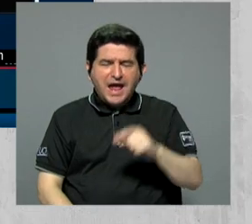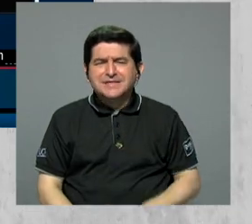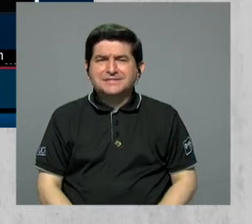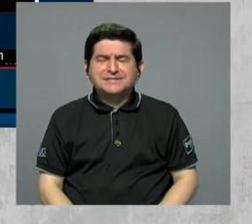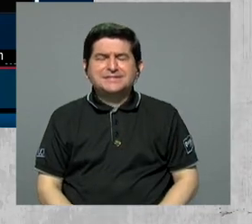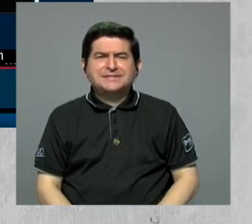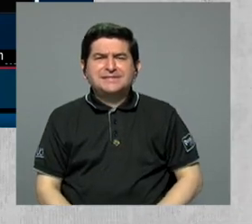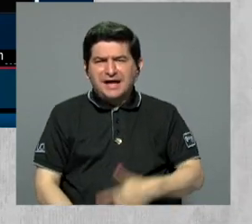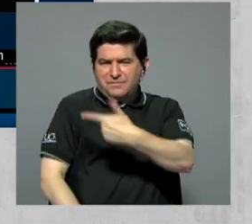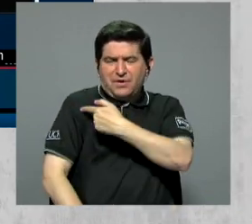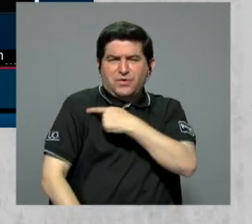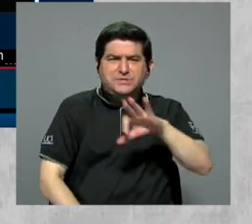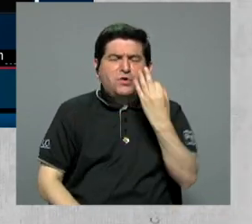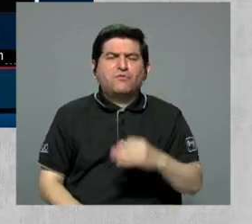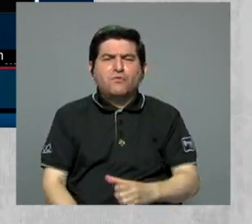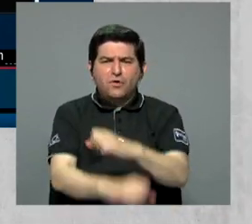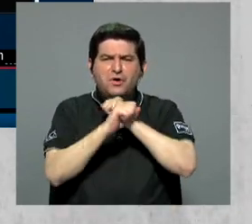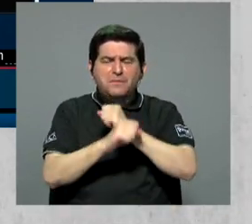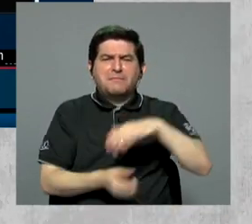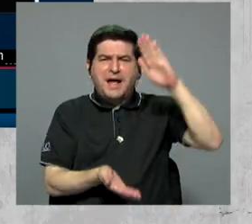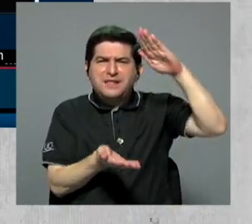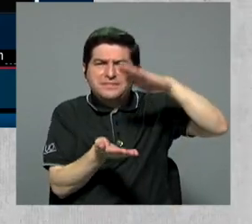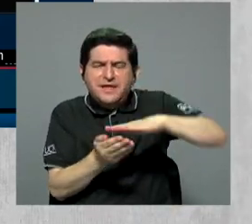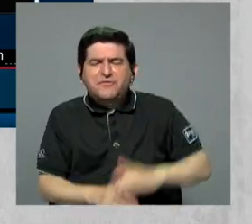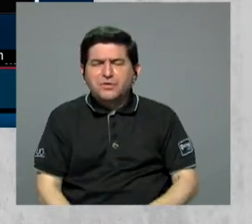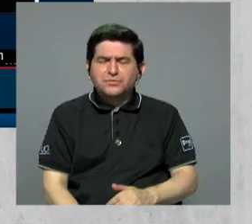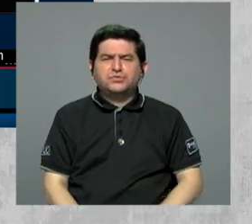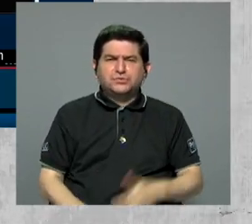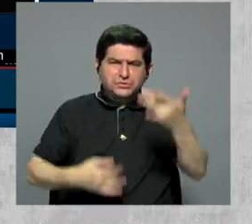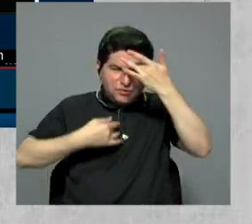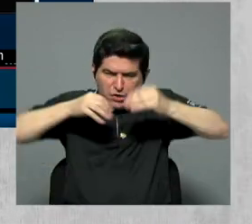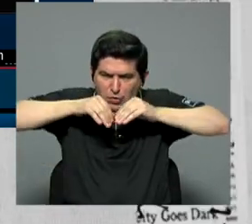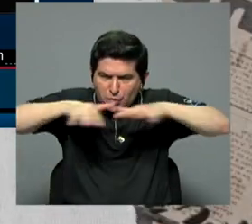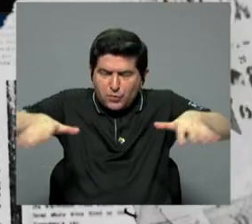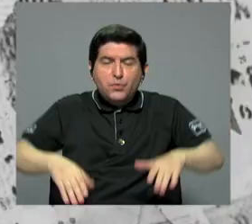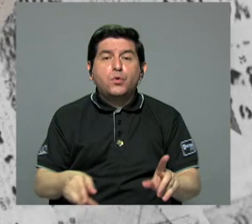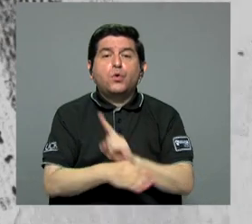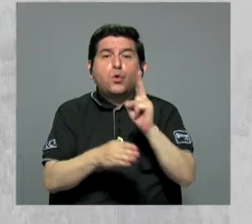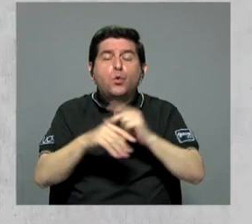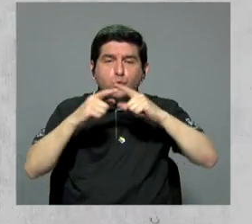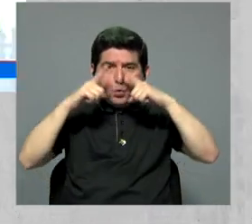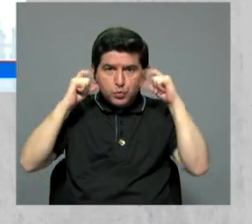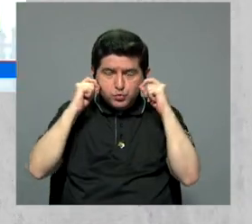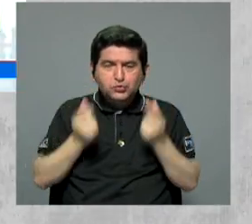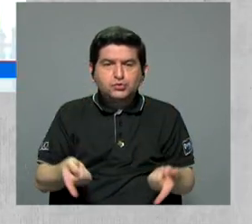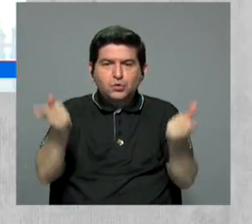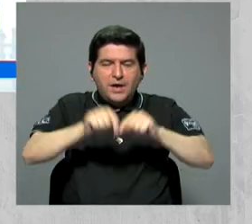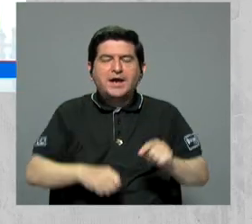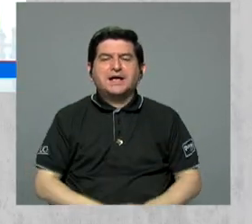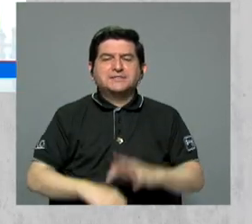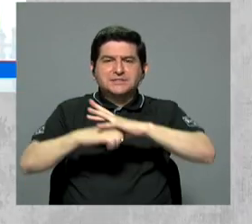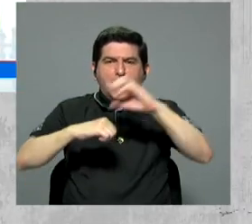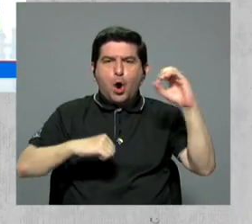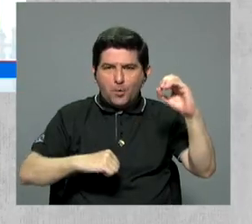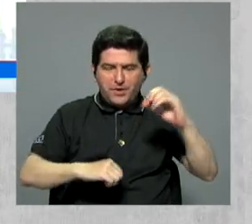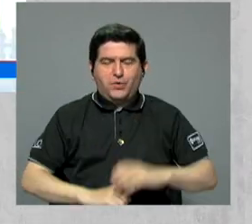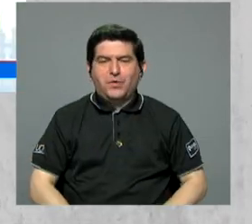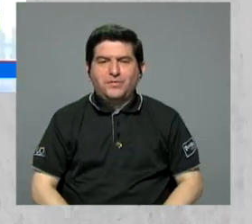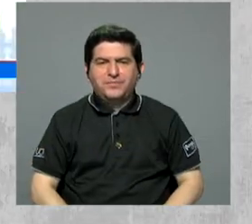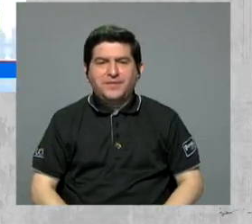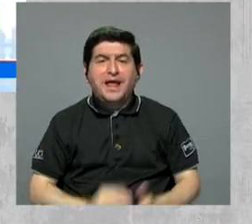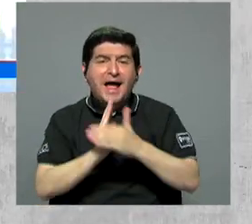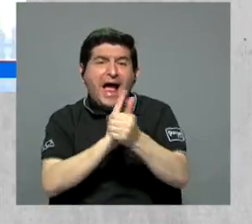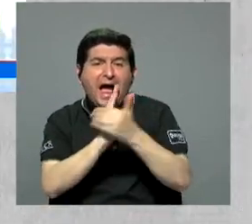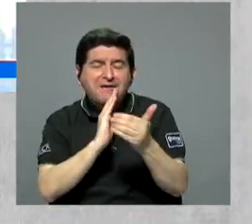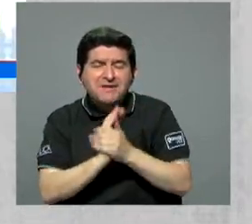ha sido la apuesta más segura de reducir los contagios, además de mantener el uso de mascarillas. En el caso de la variante Omicron, la